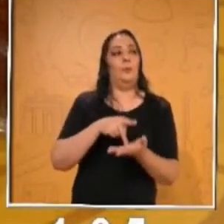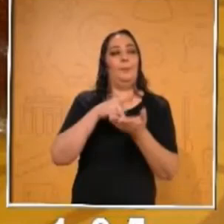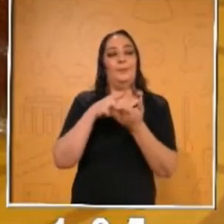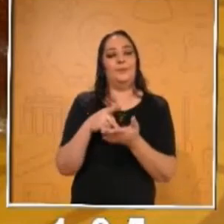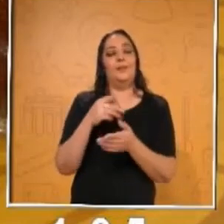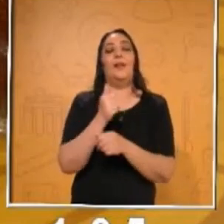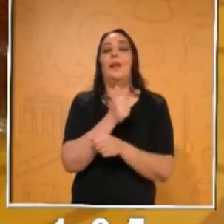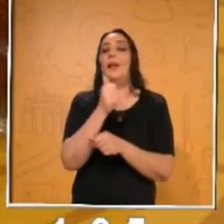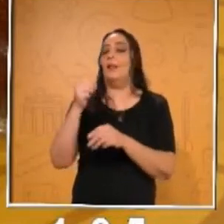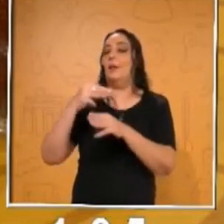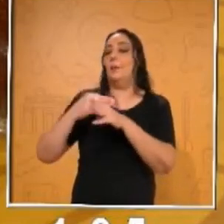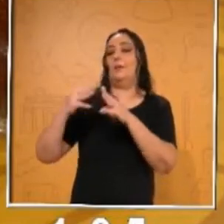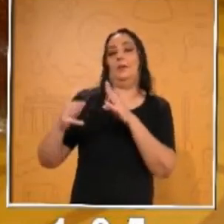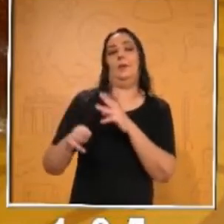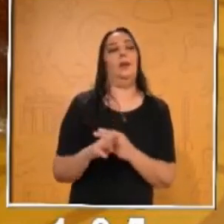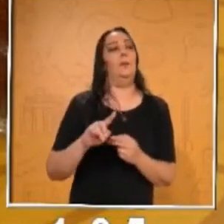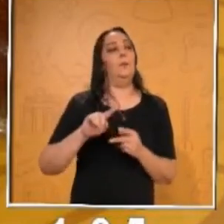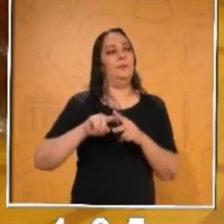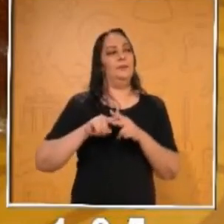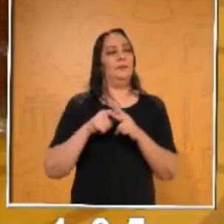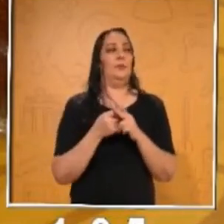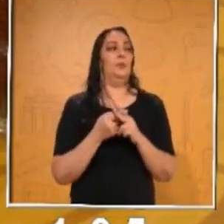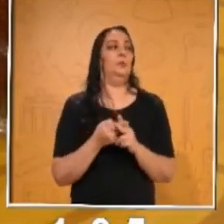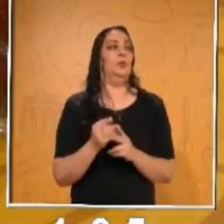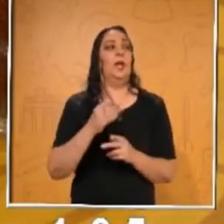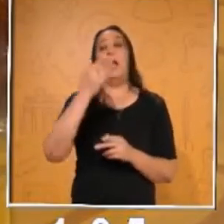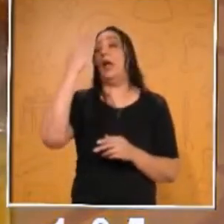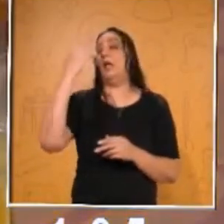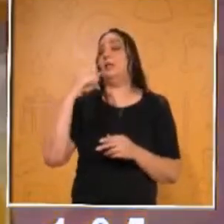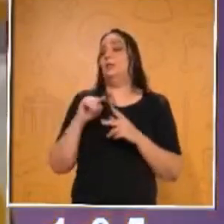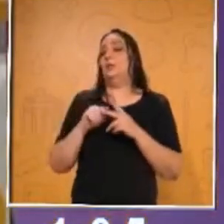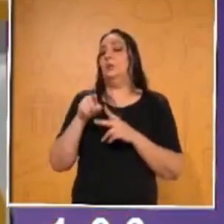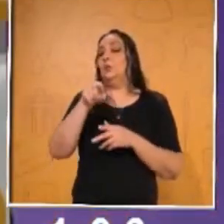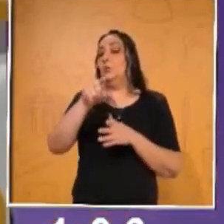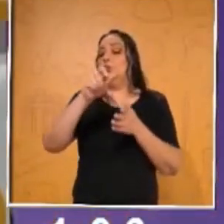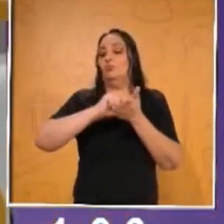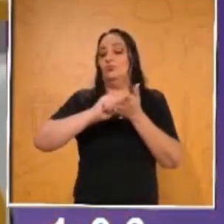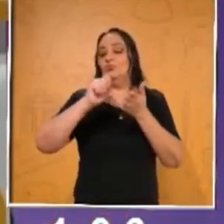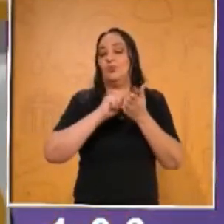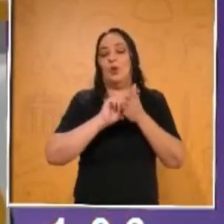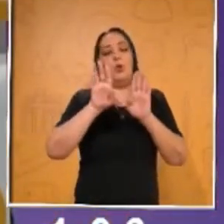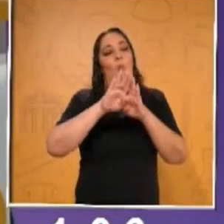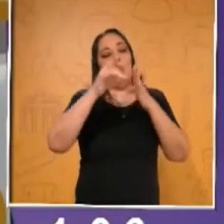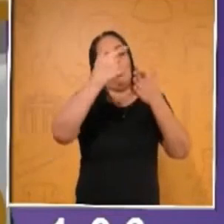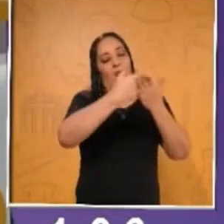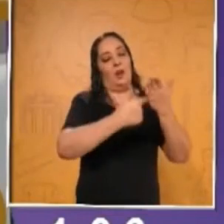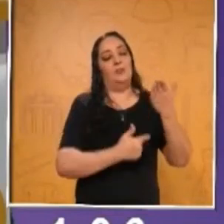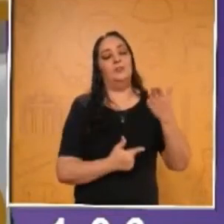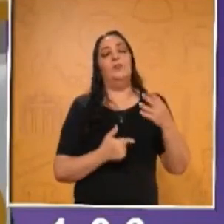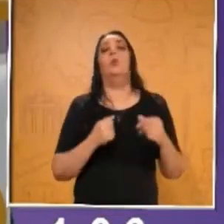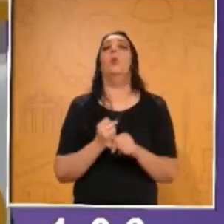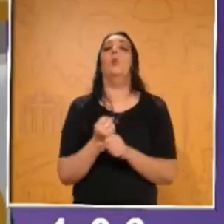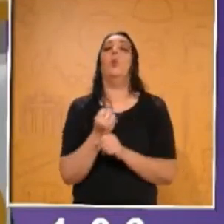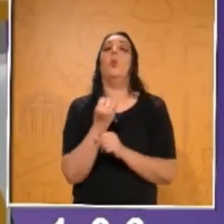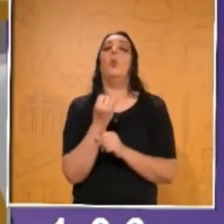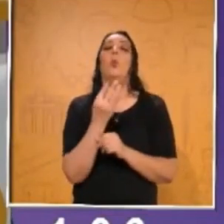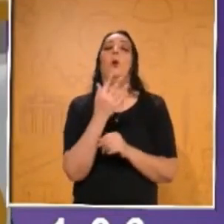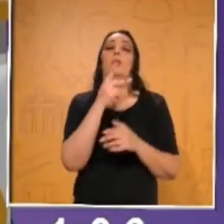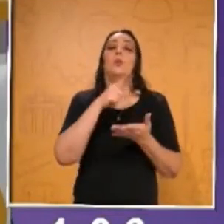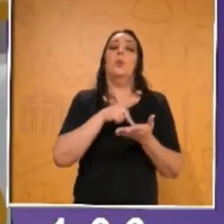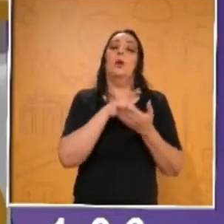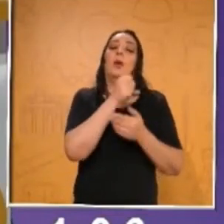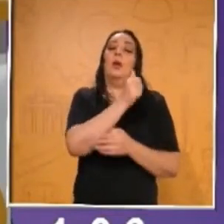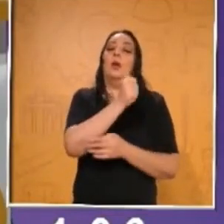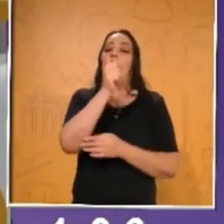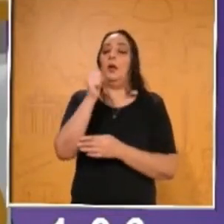material. Y vamos a comenzar con el primero. Antes de iniciar, tú ve anotando a manera de lista los materiales y cuánto pesa cada